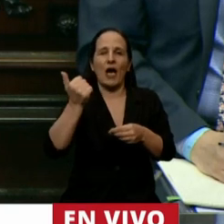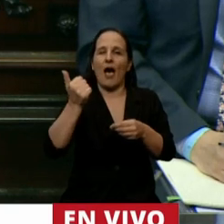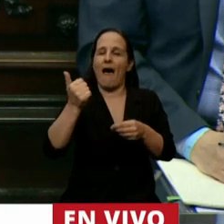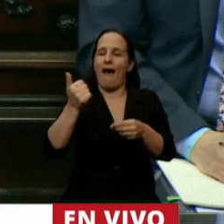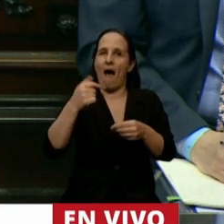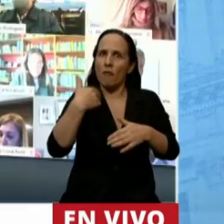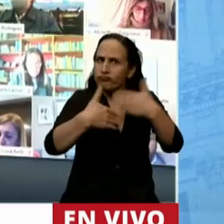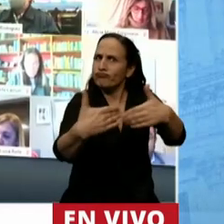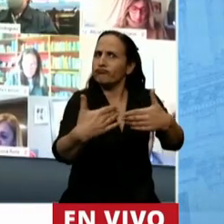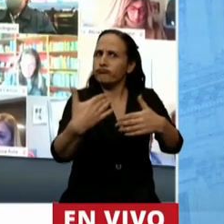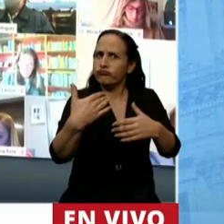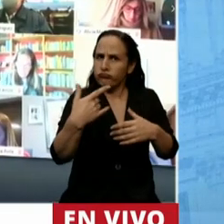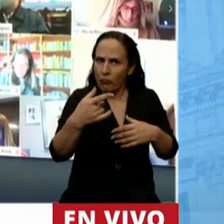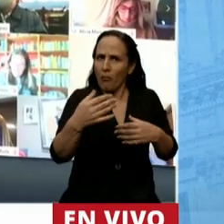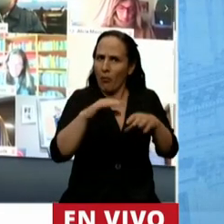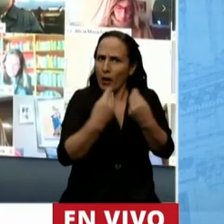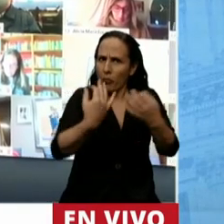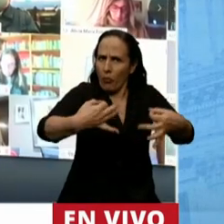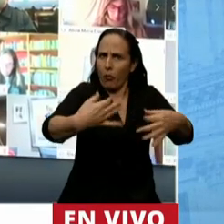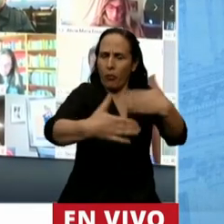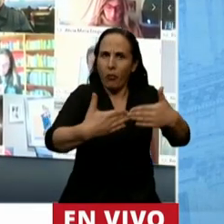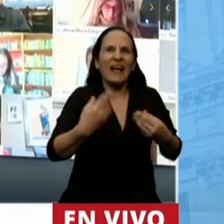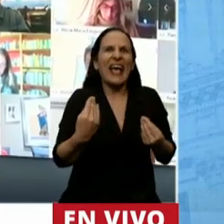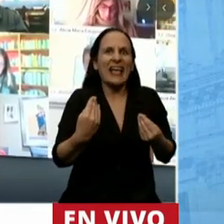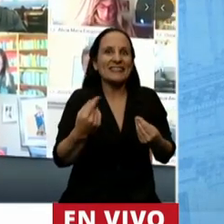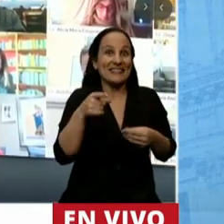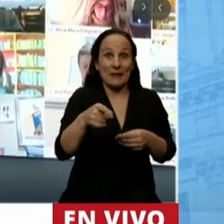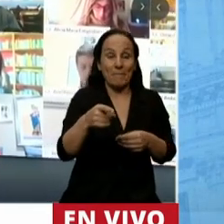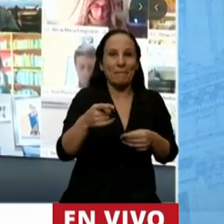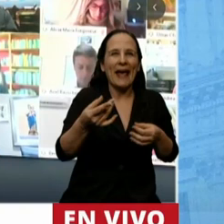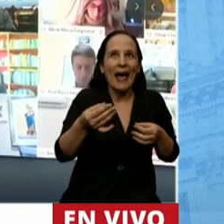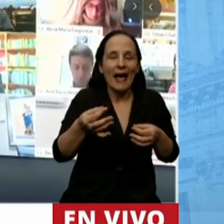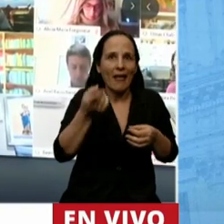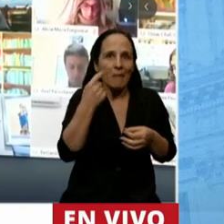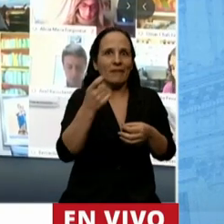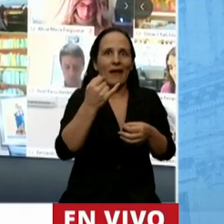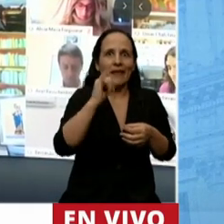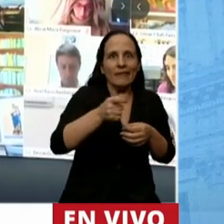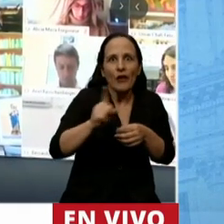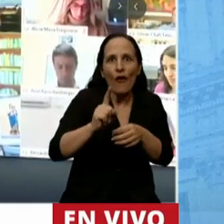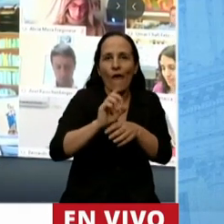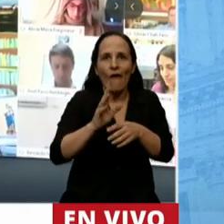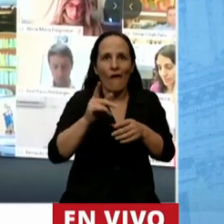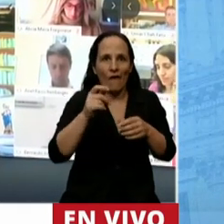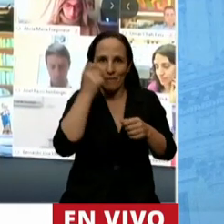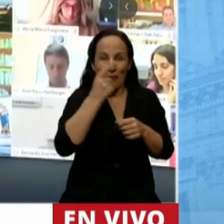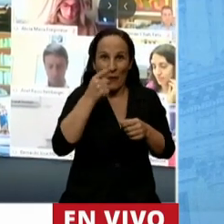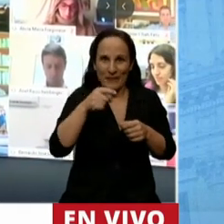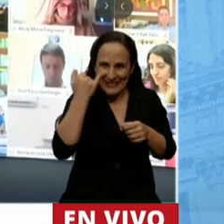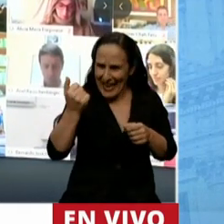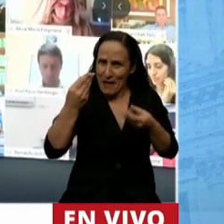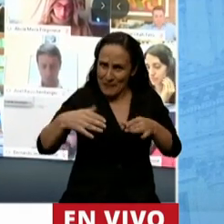muy promisorios es un programa de detección rápida y es un programa que está siendo aplicado